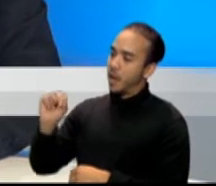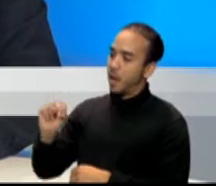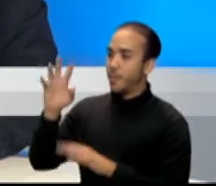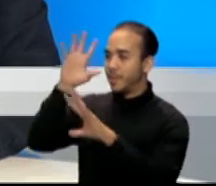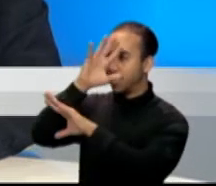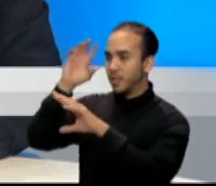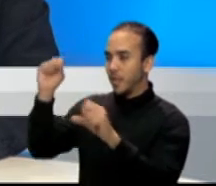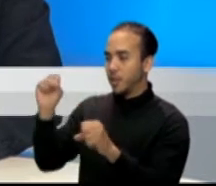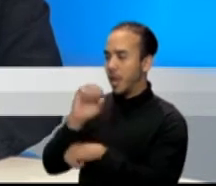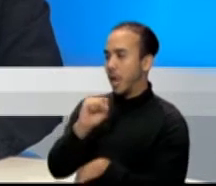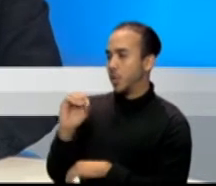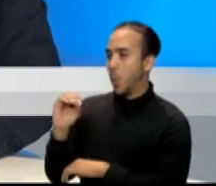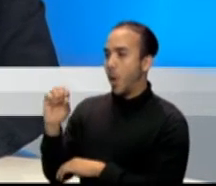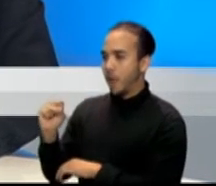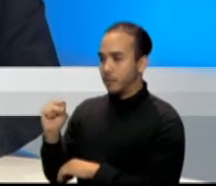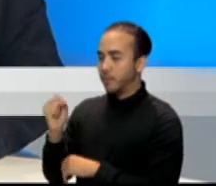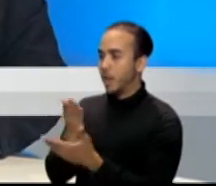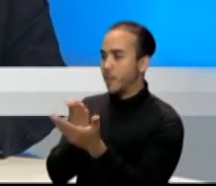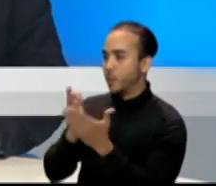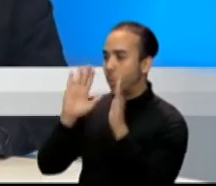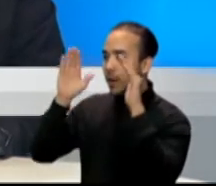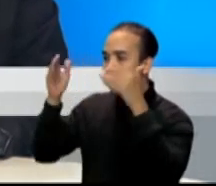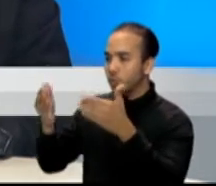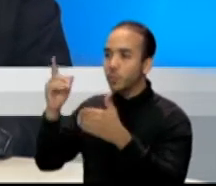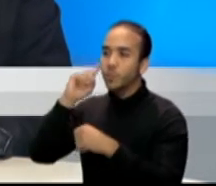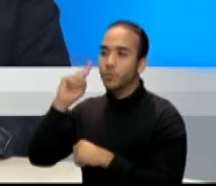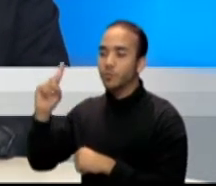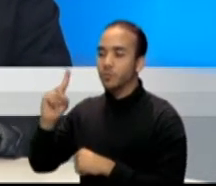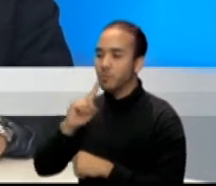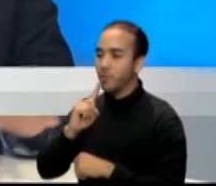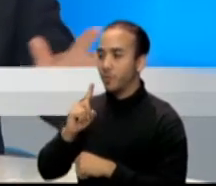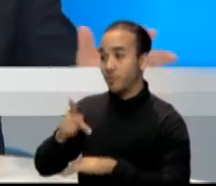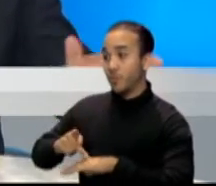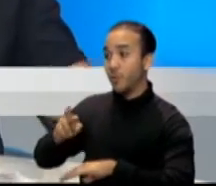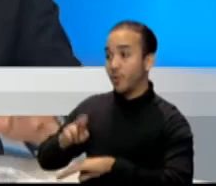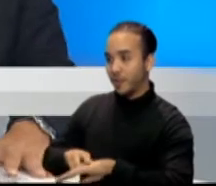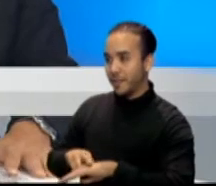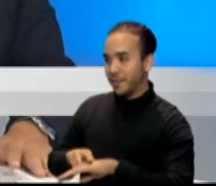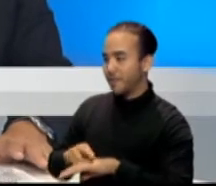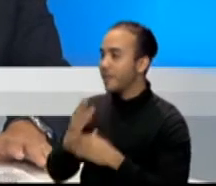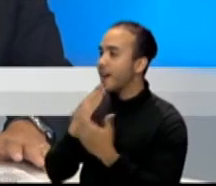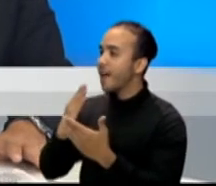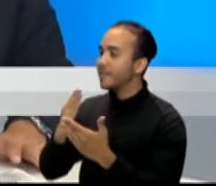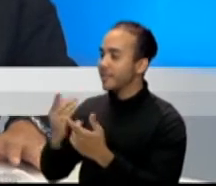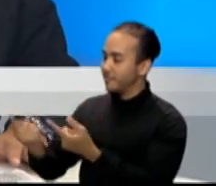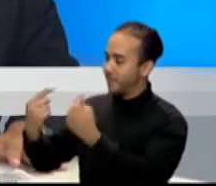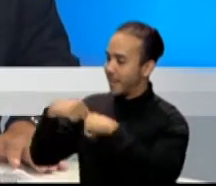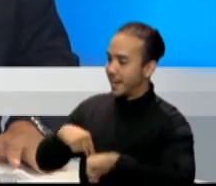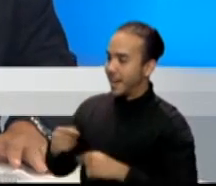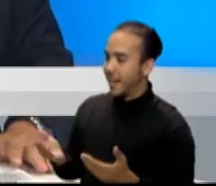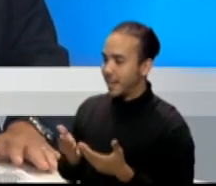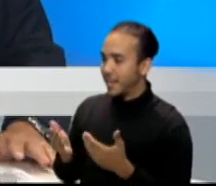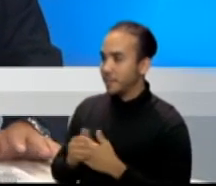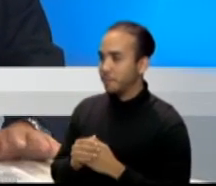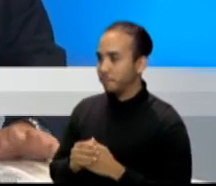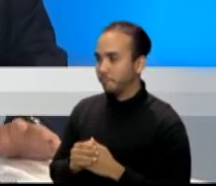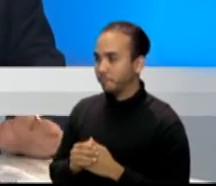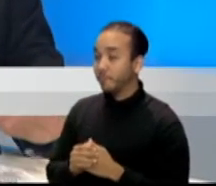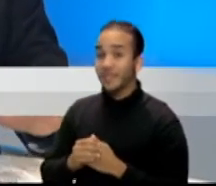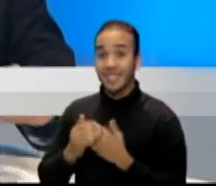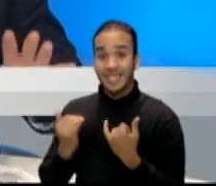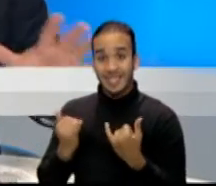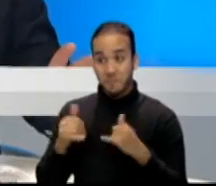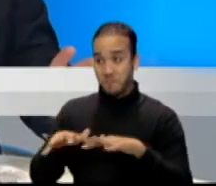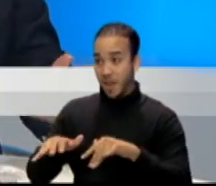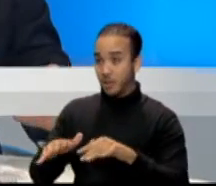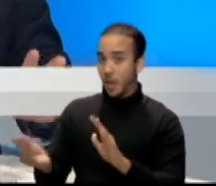y Orientación a la Comunidad Sorda de Puerto Rico. Gracias por estar con nosotros. Esta marcha, una vez más, se va a estar